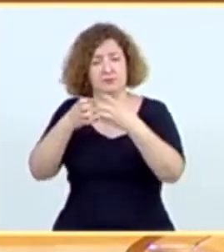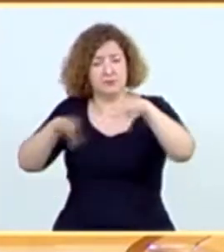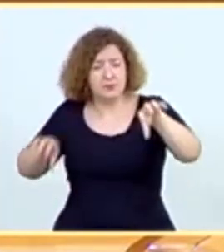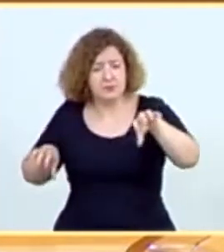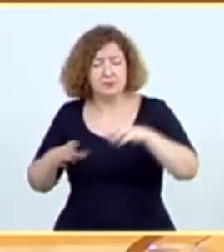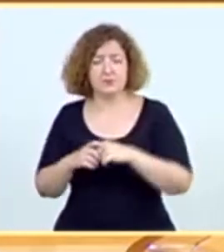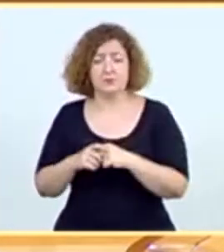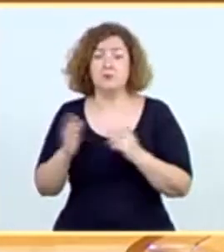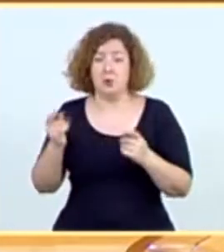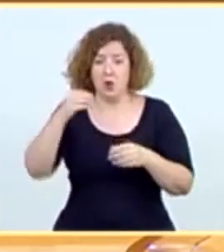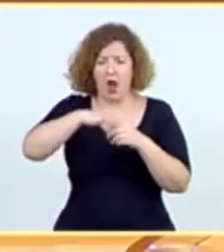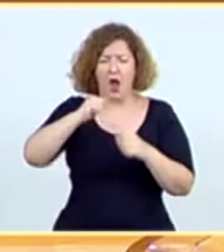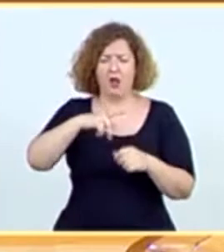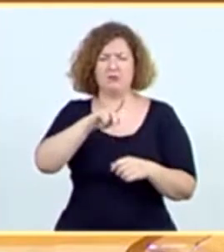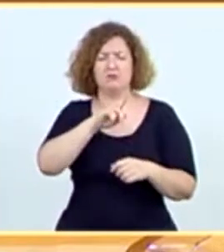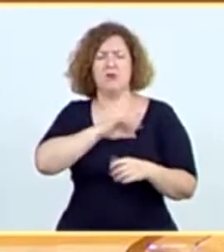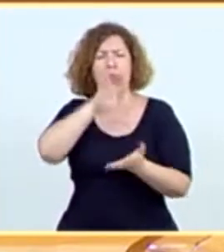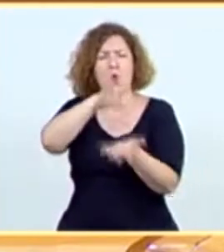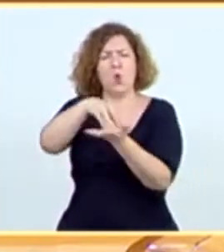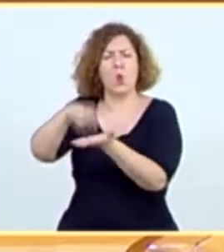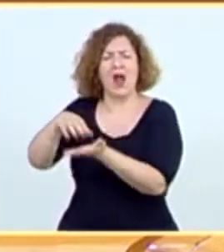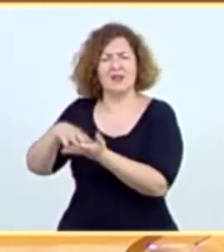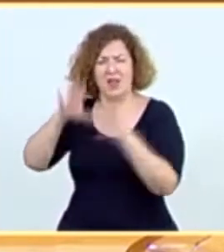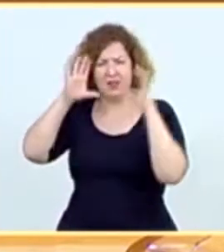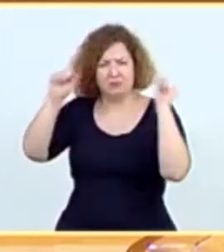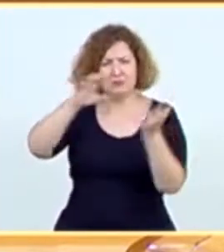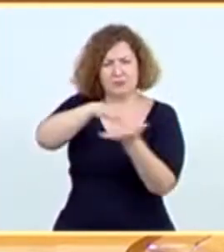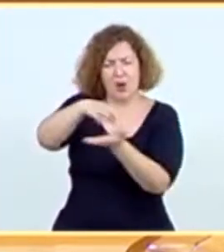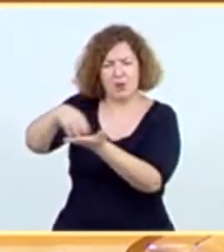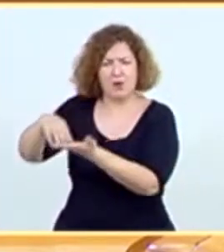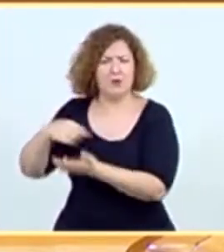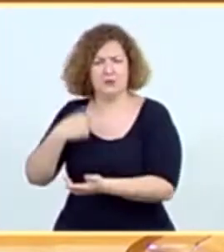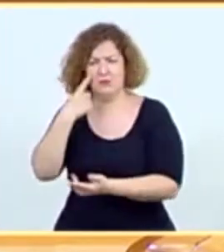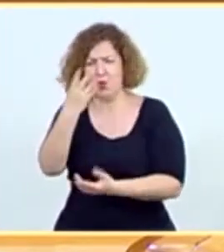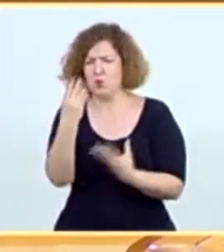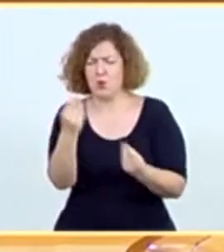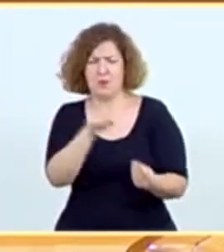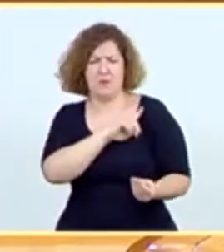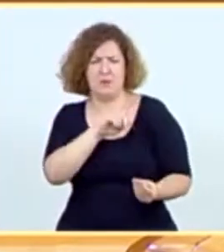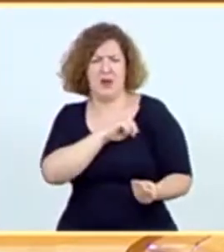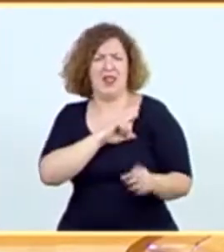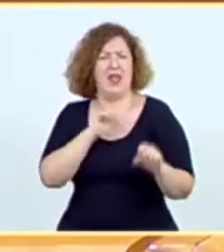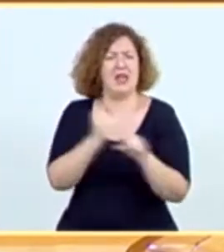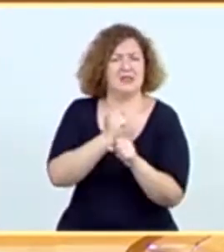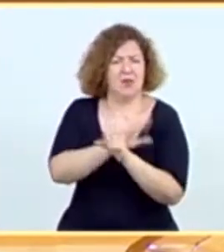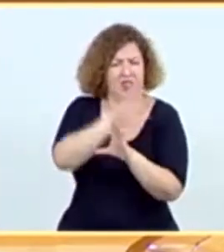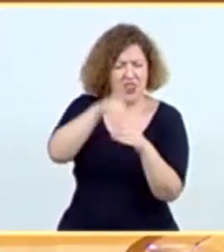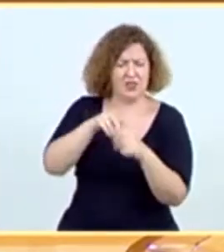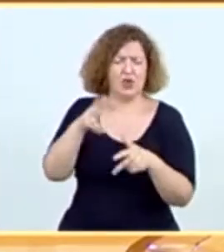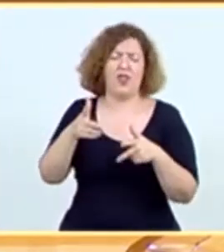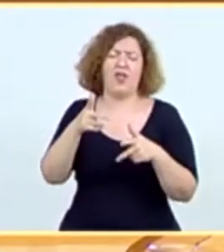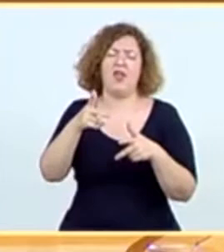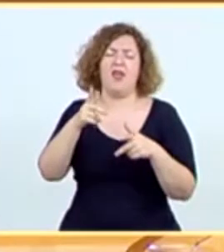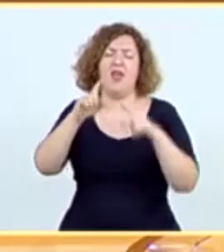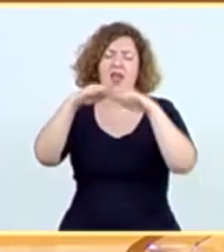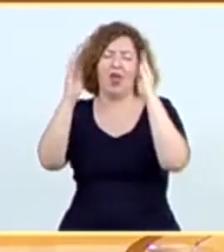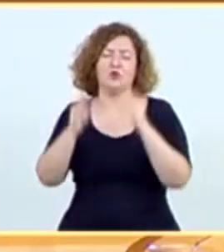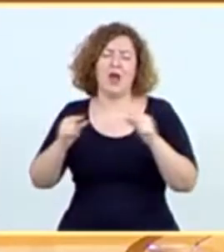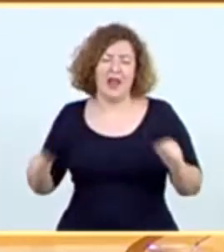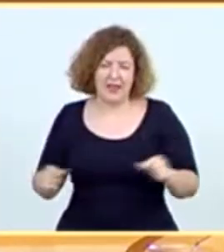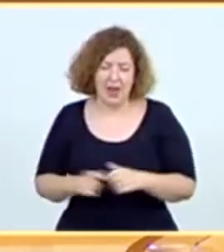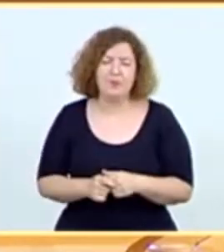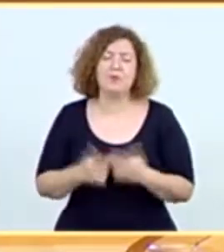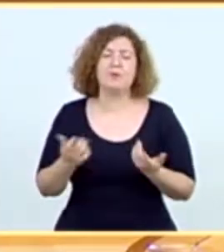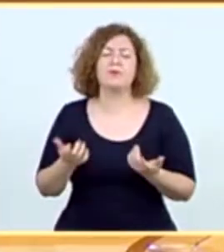tenemos cuarteles por doquier y en esta pandemia hemos contemplado militares con nuevas labores en Euskal Herria. Y por último,